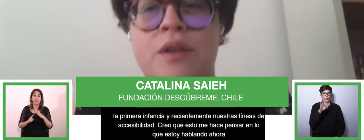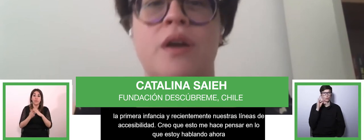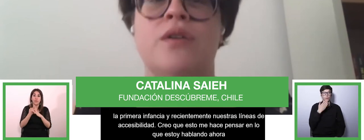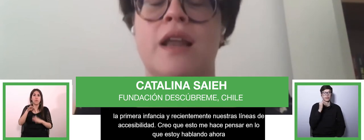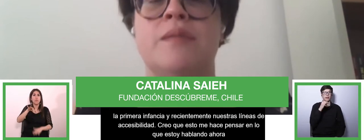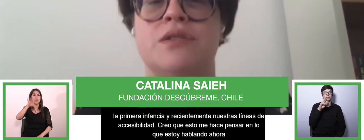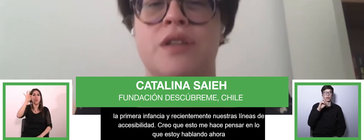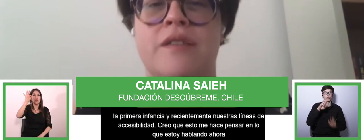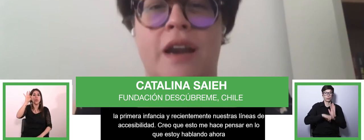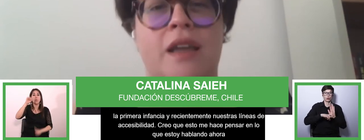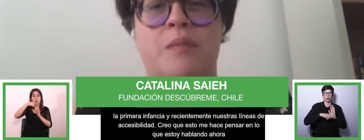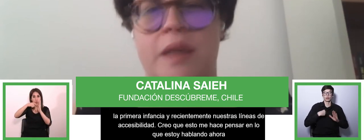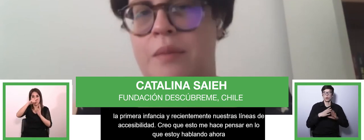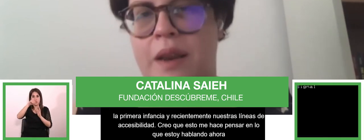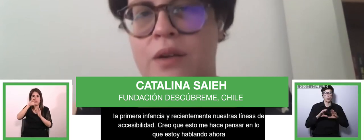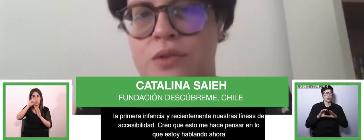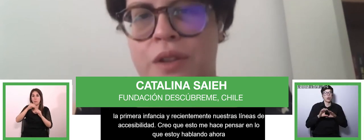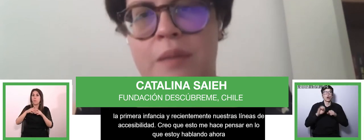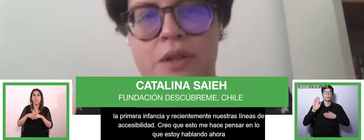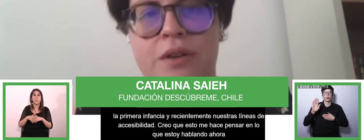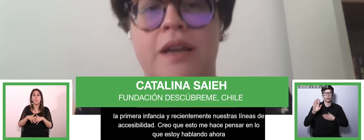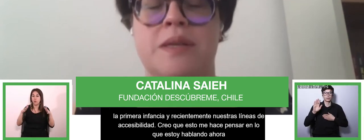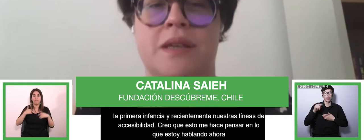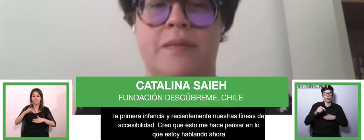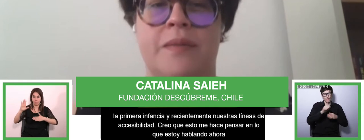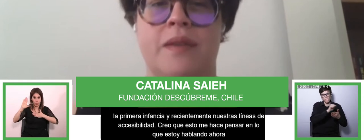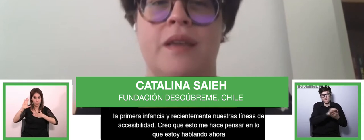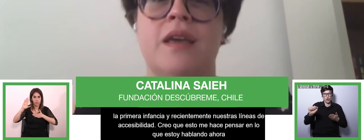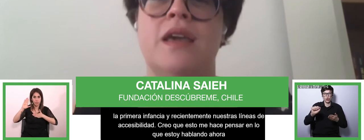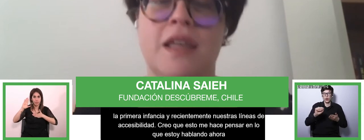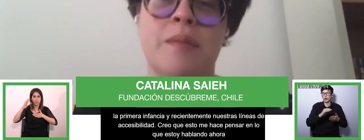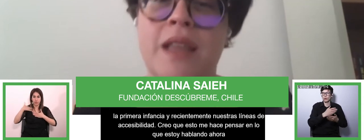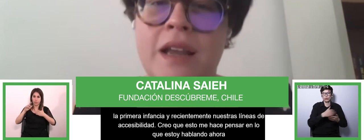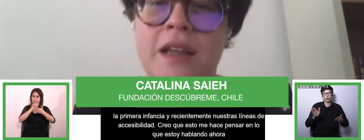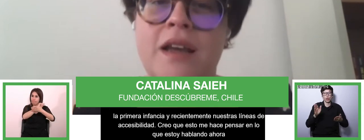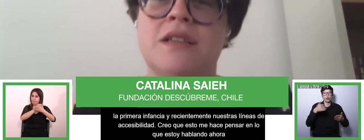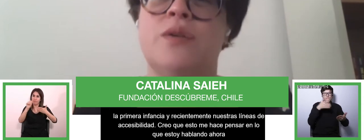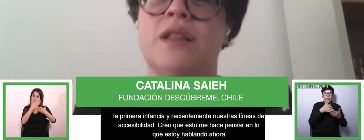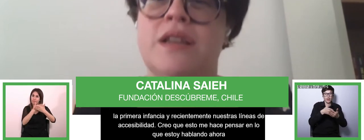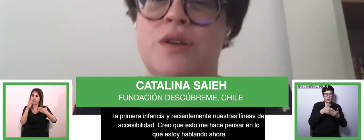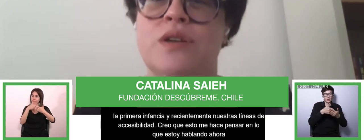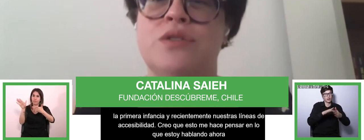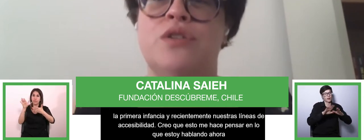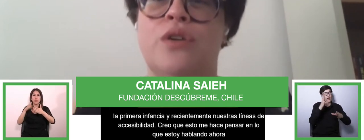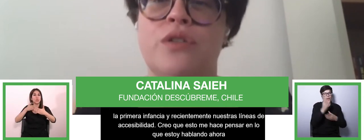estamos profundamente comprometidos con la eliminación de barreras que impiden la plena inclusión de las personas con discapacidad. Y de esta manera,